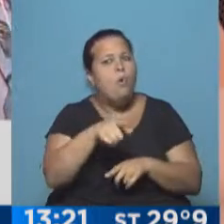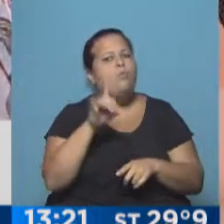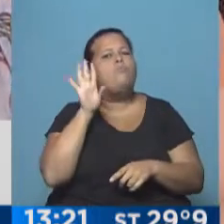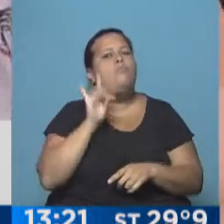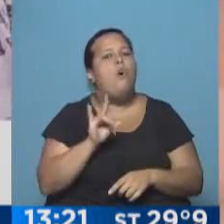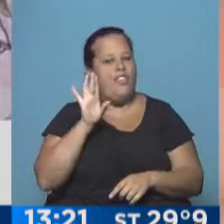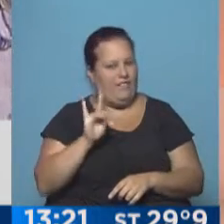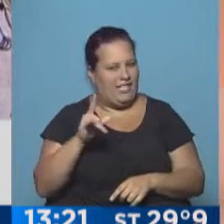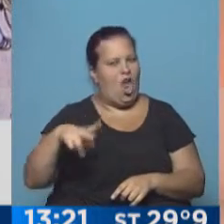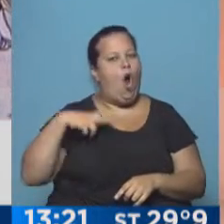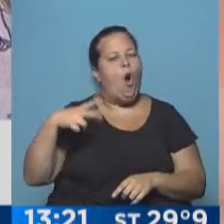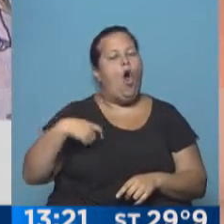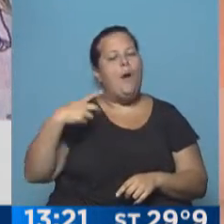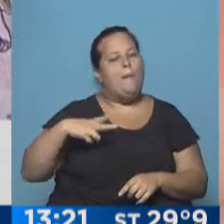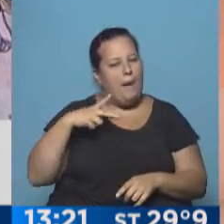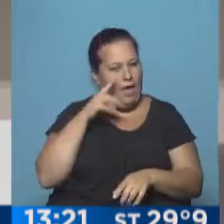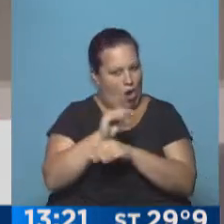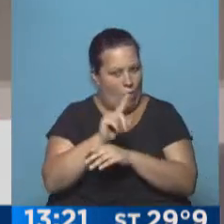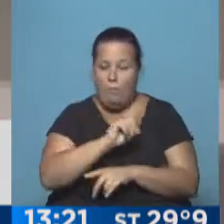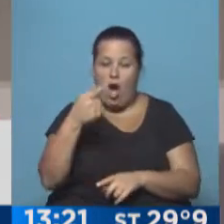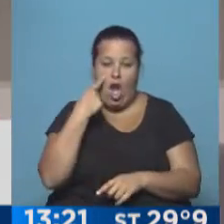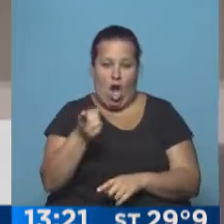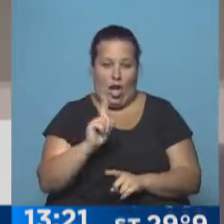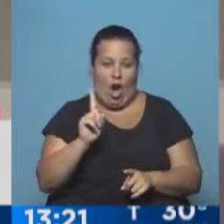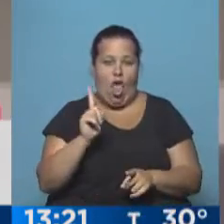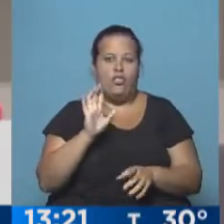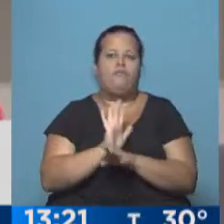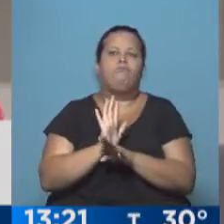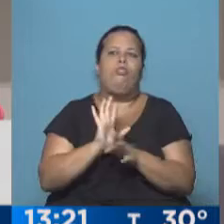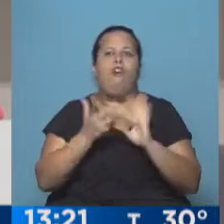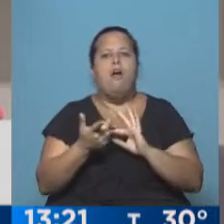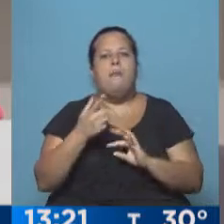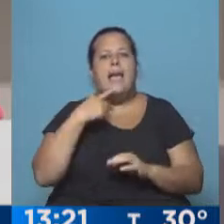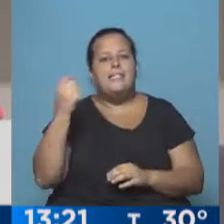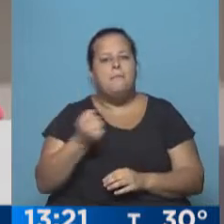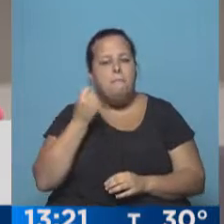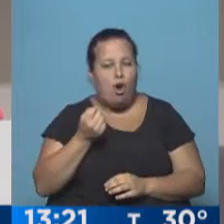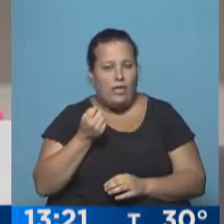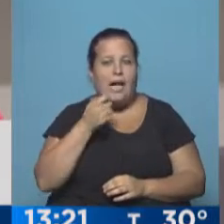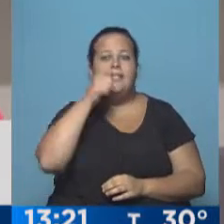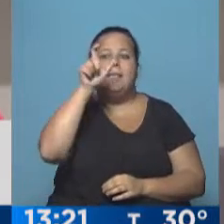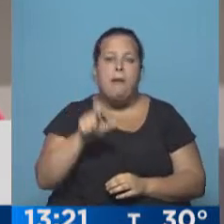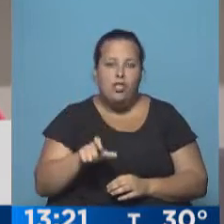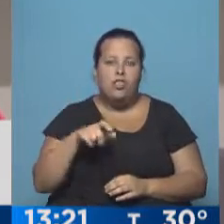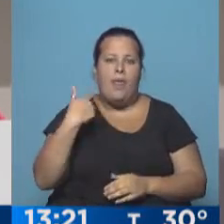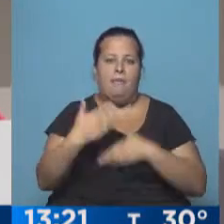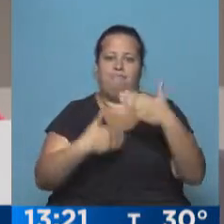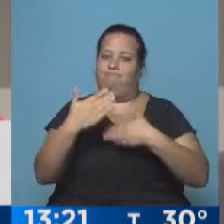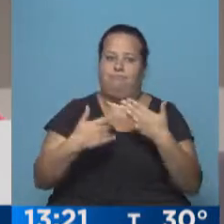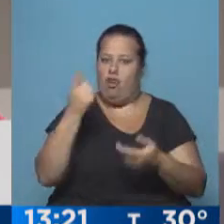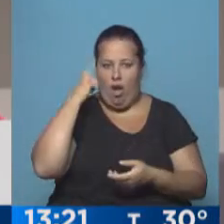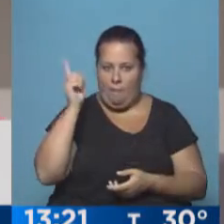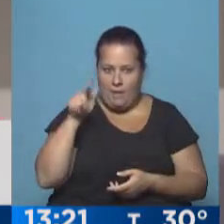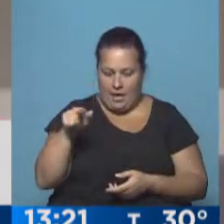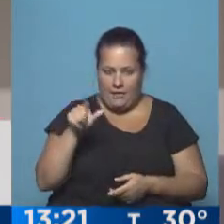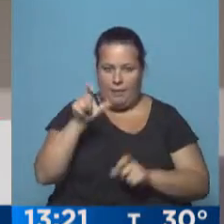difícil que las prepagas acepten cubrir. Exacto, porque no lo reconocen como algo que implica que para la persona sea un crecimiento, para